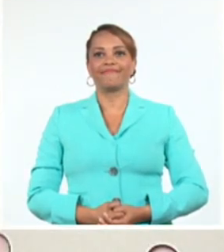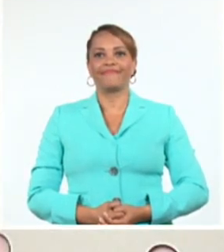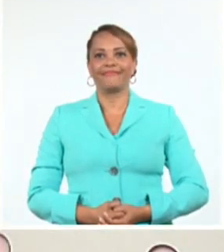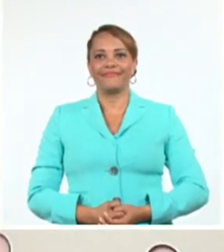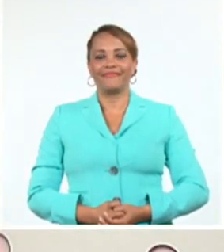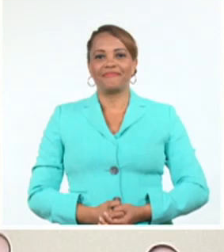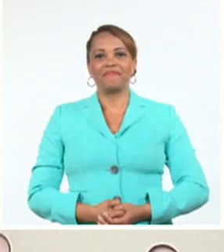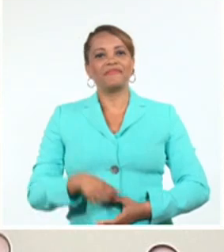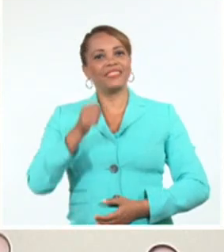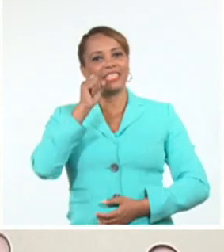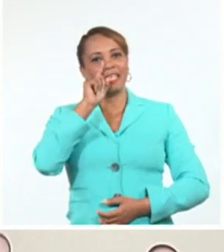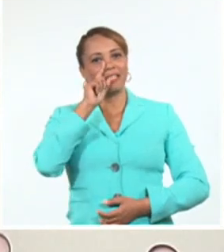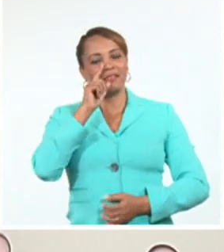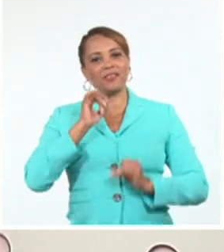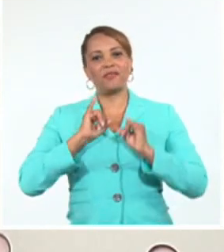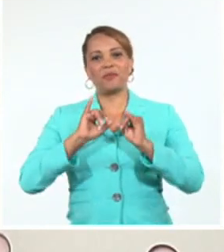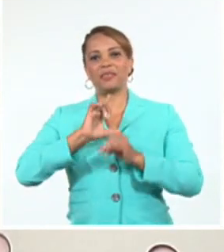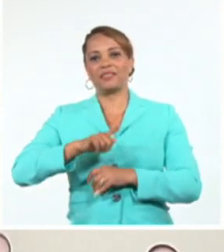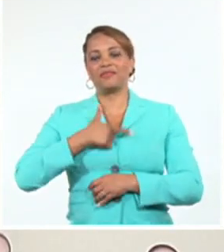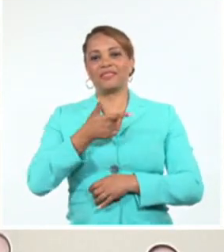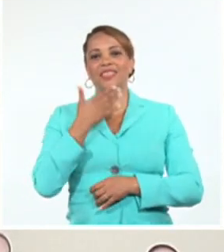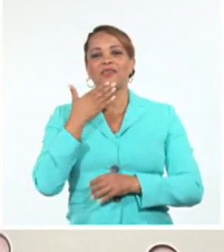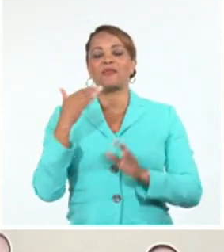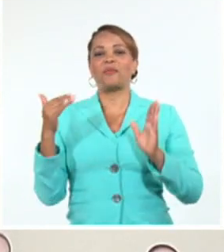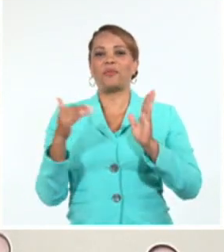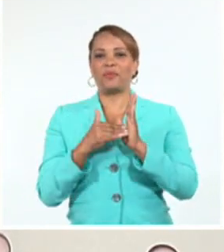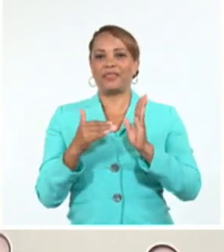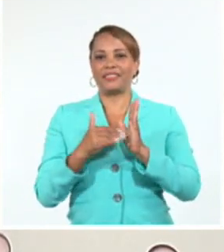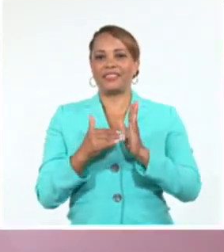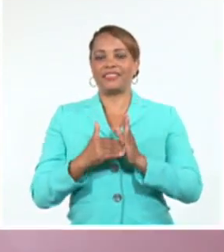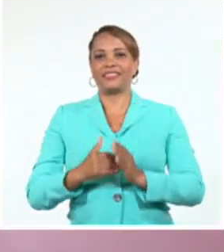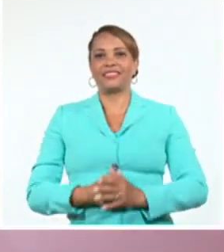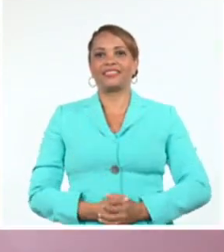Hasta aquí las notas culturales. Tenga usted un excelente tarde.